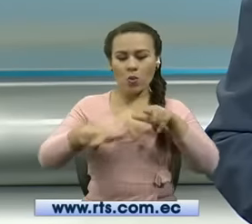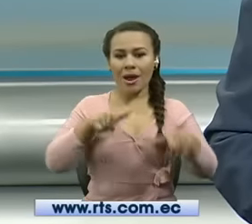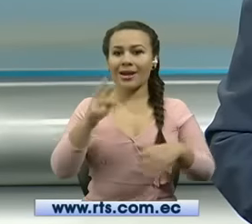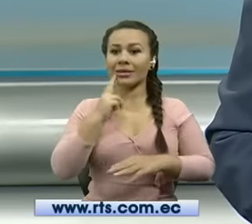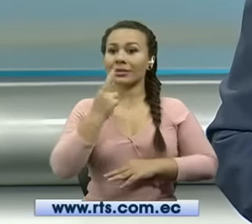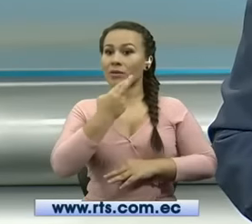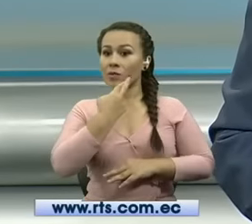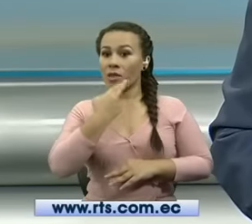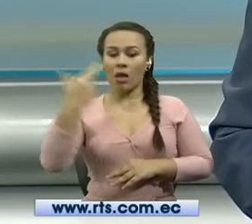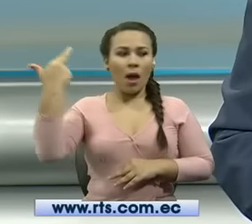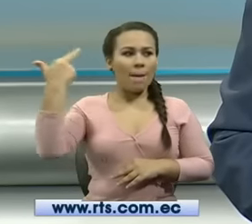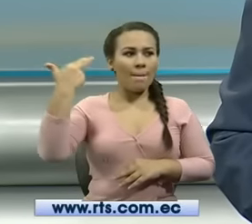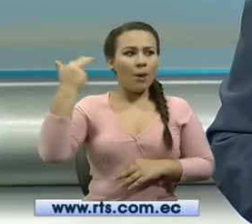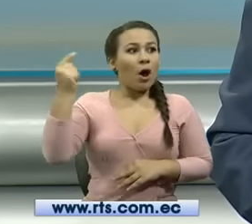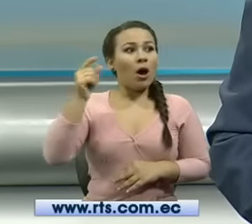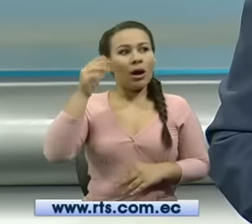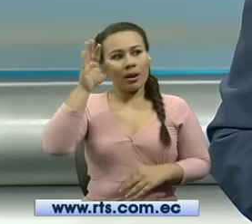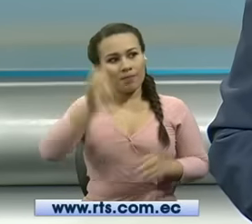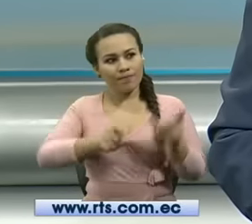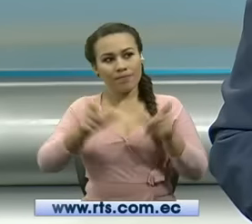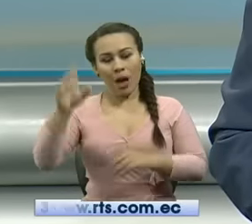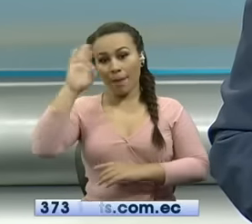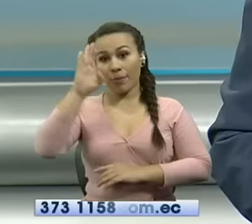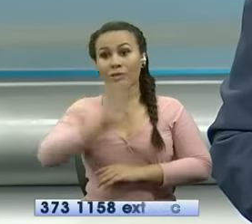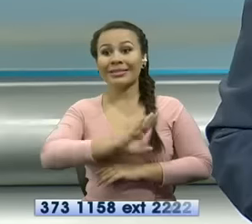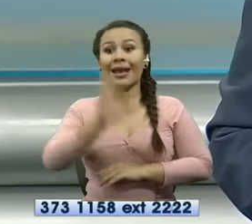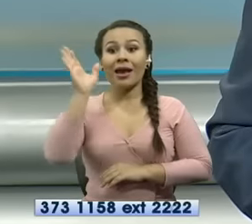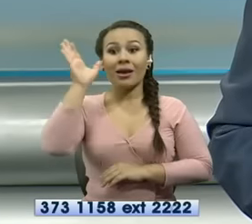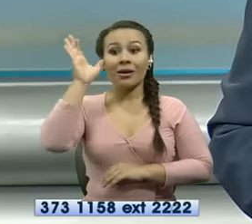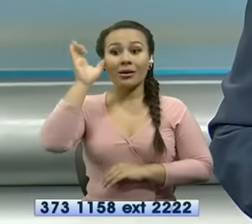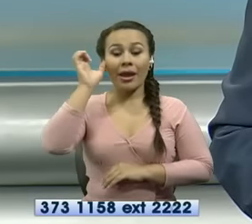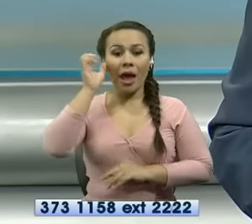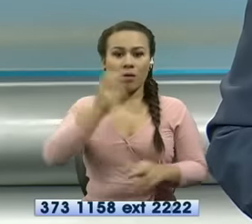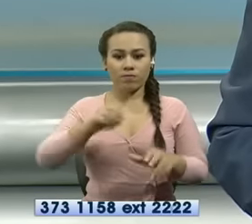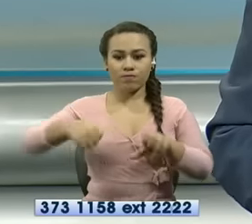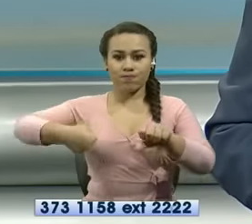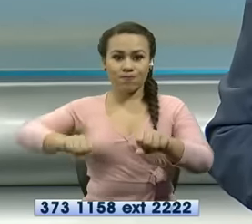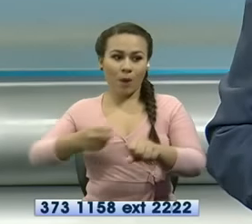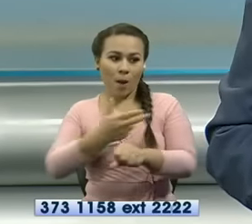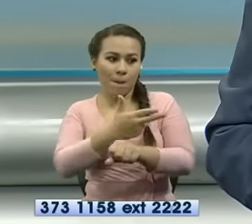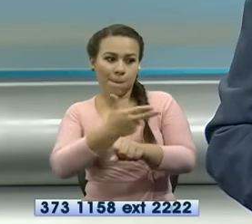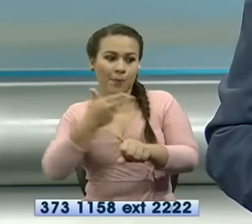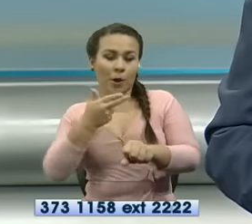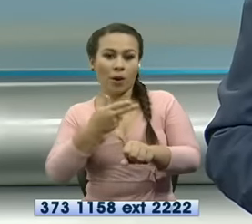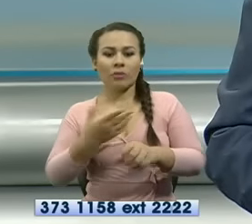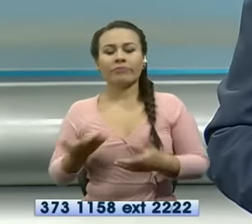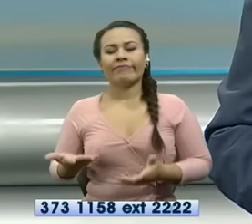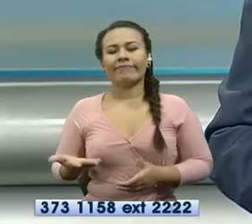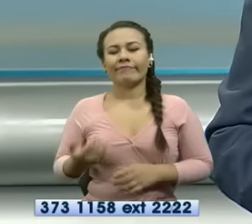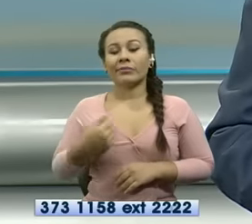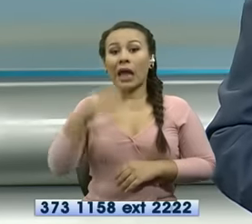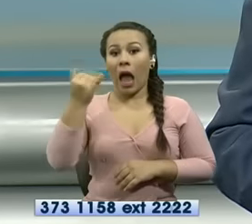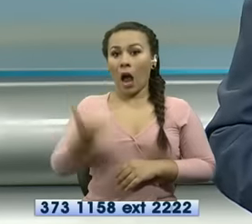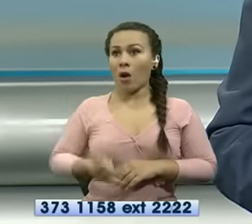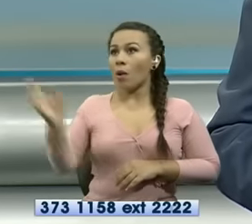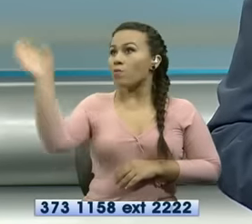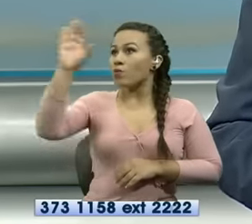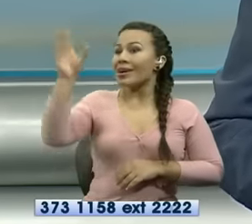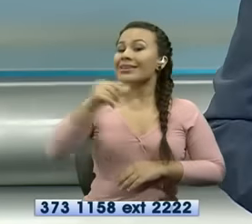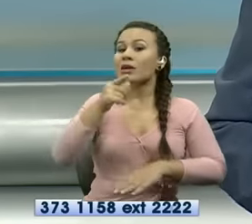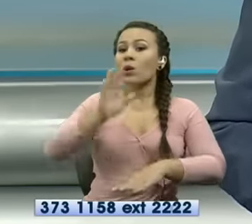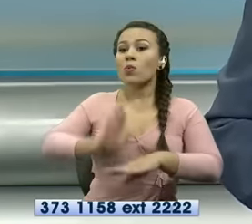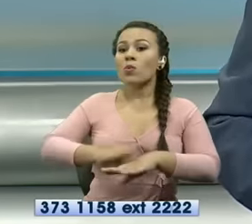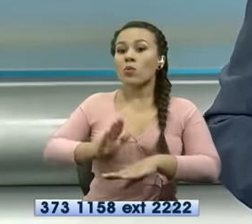la policía presume que el móvil del crimen es sicariato y está tras la pista del autor del disparo